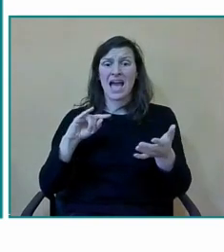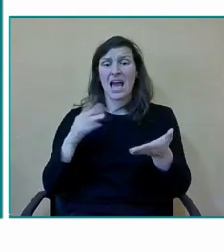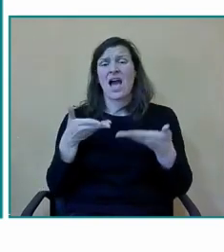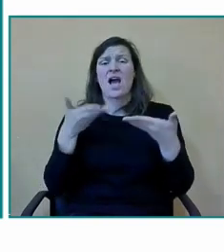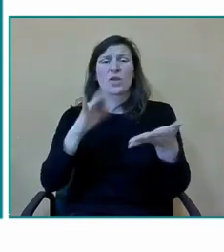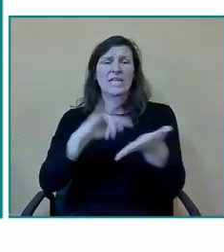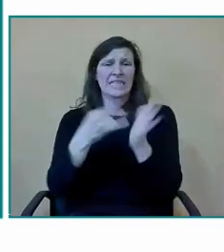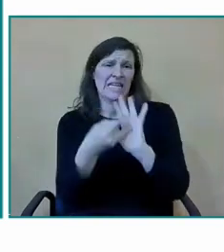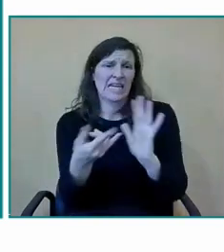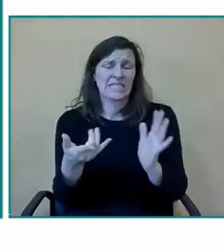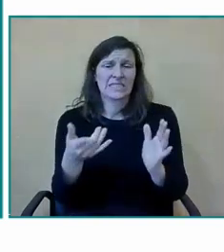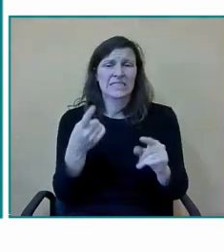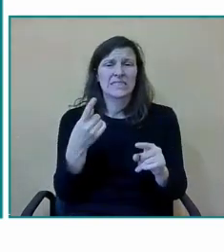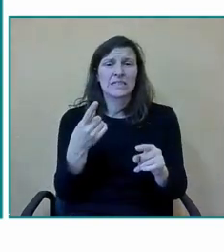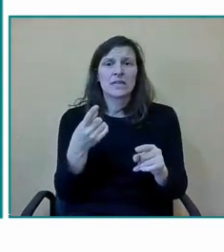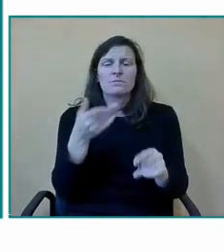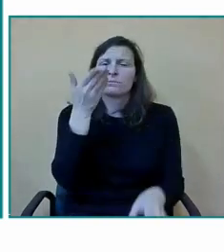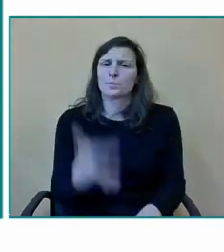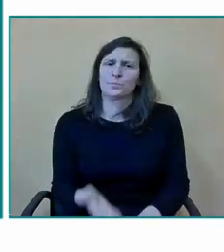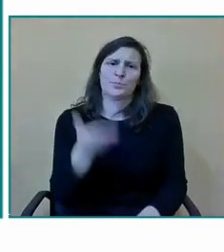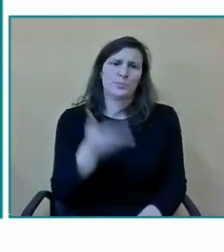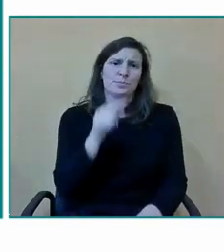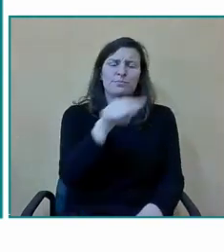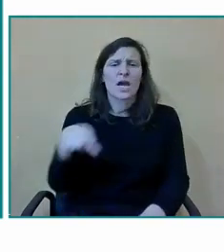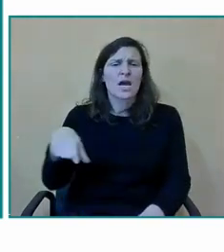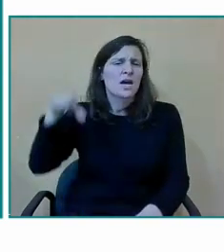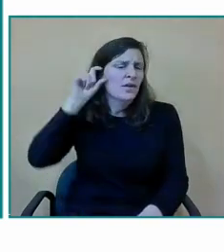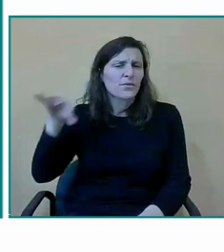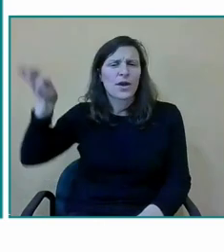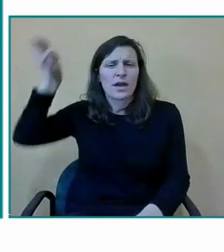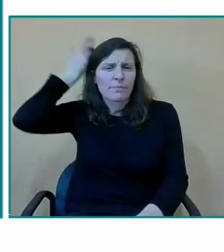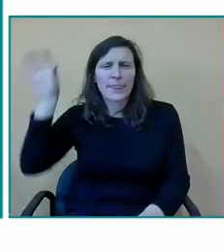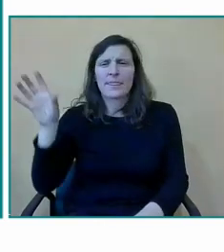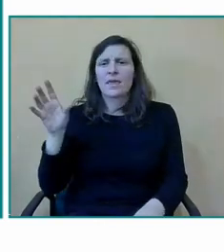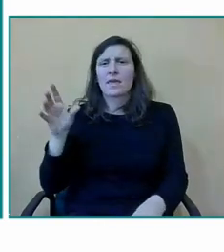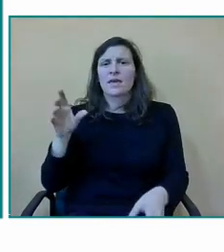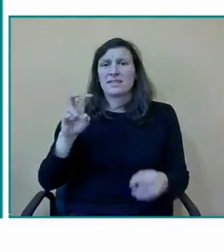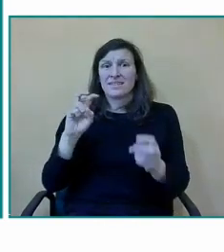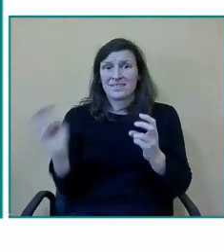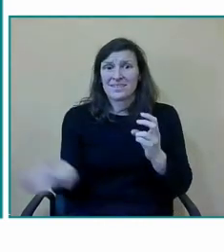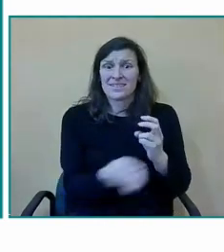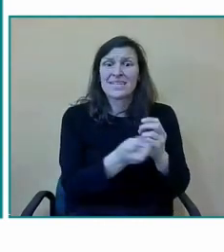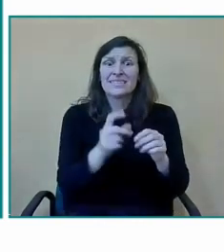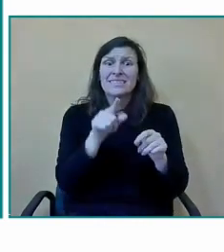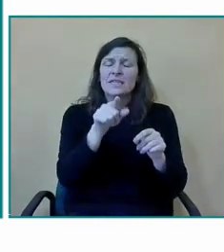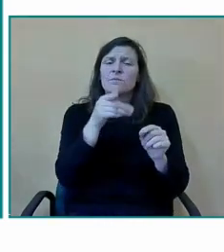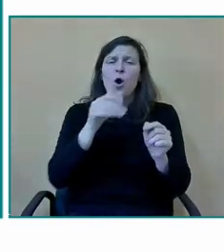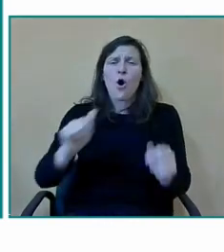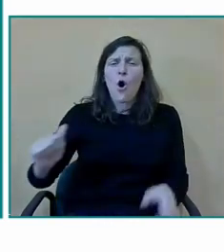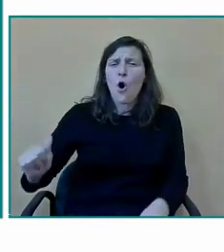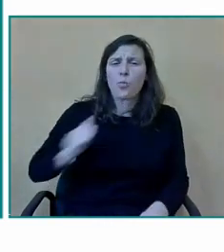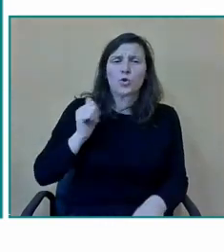como decía Jesús pues dar la oportunidad de ser nosotros los que nos adaptamos a esas